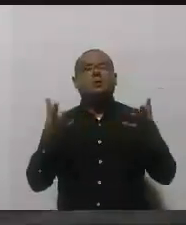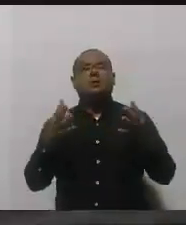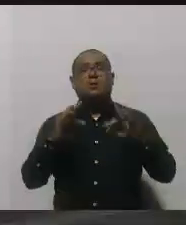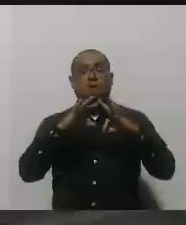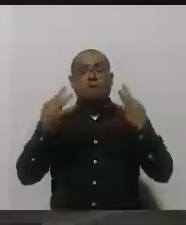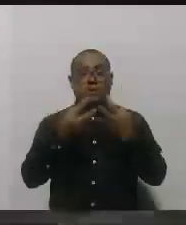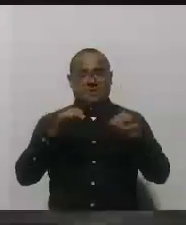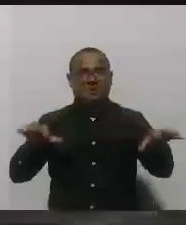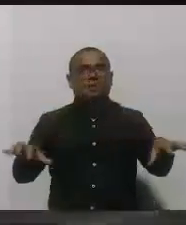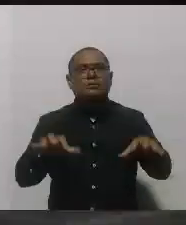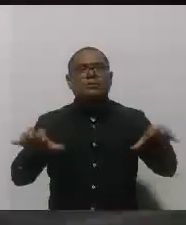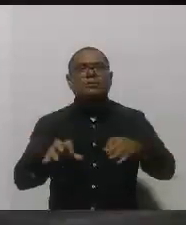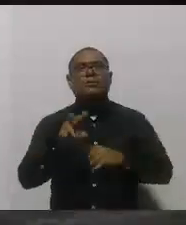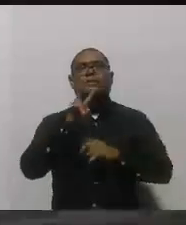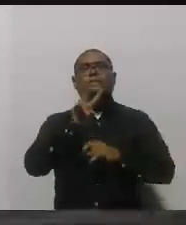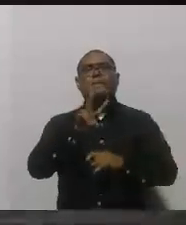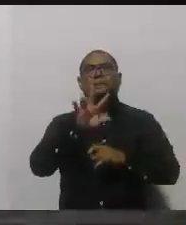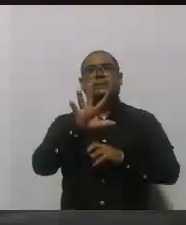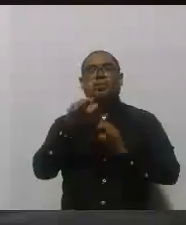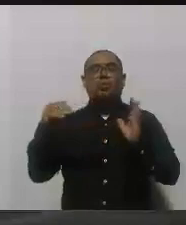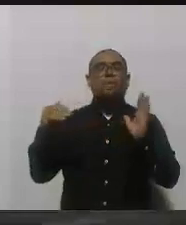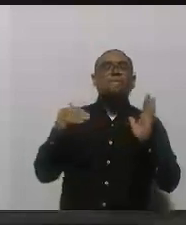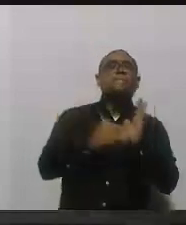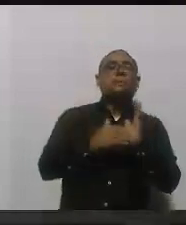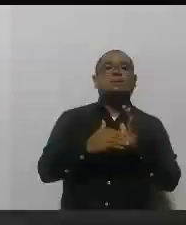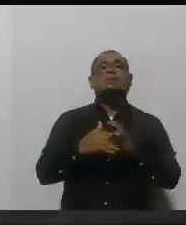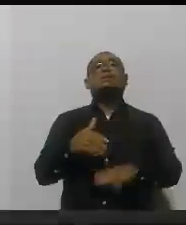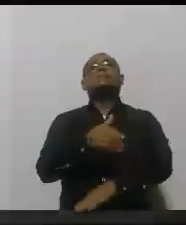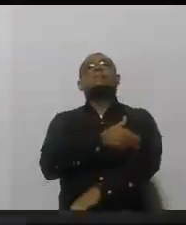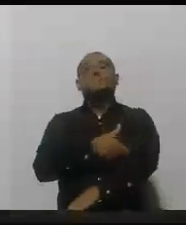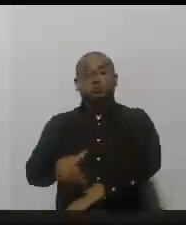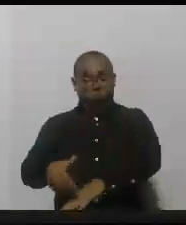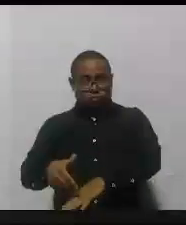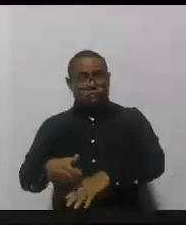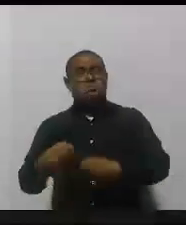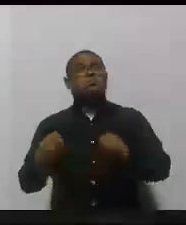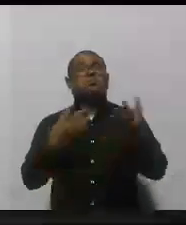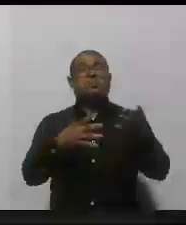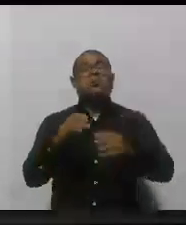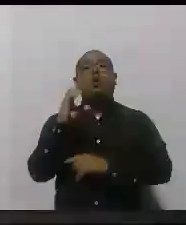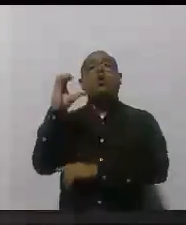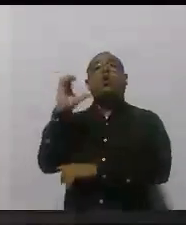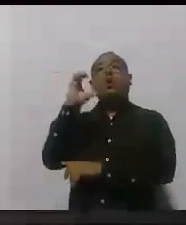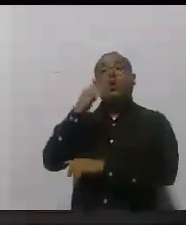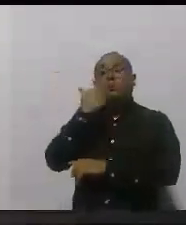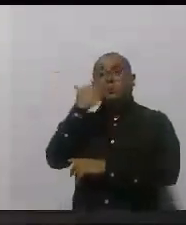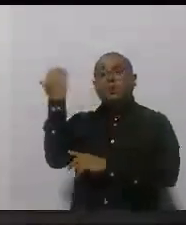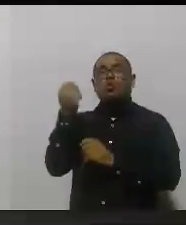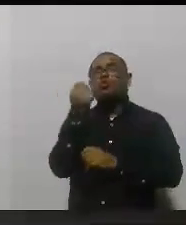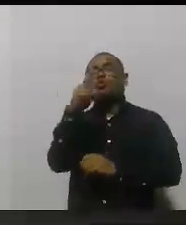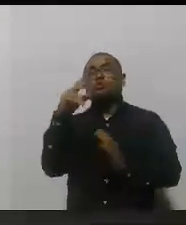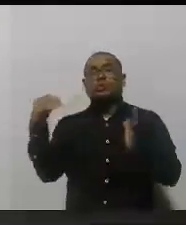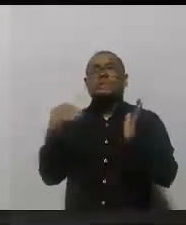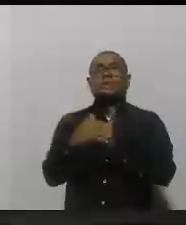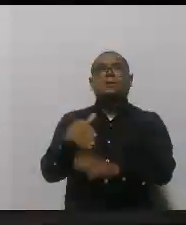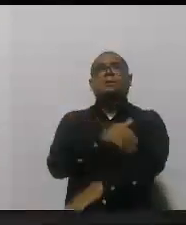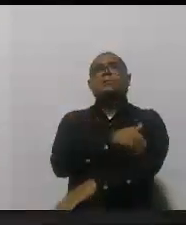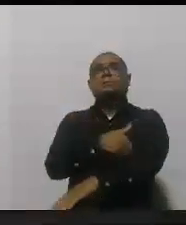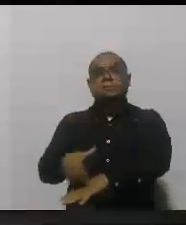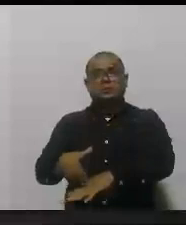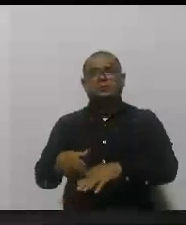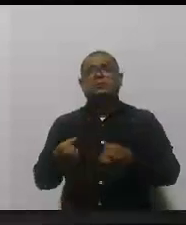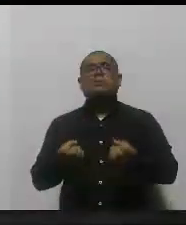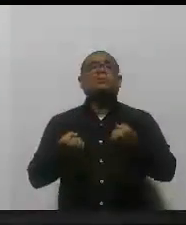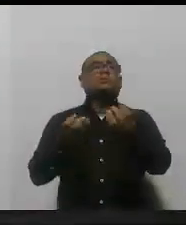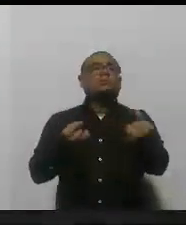Familias en Acción 25.000 millones de pesos y a los de Colombia Mayor 12.000 millones de pesos de una